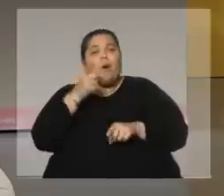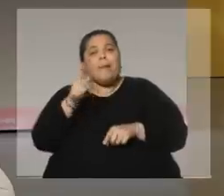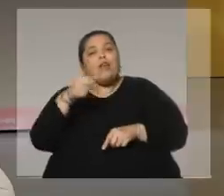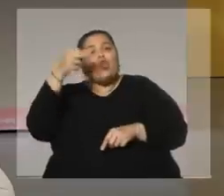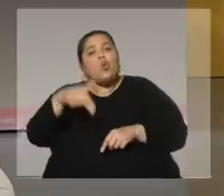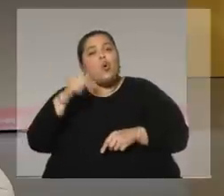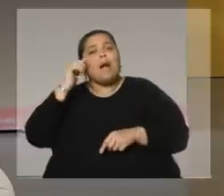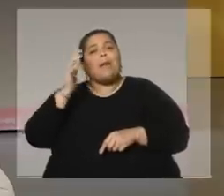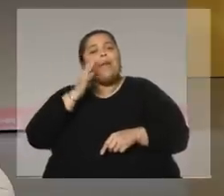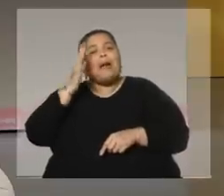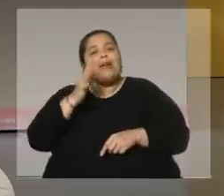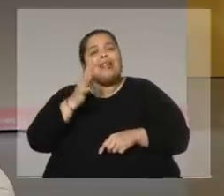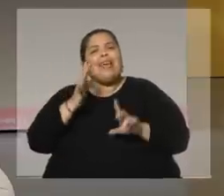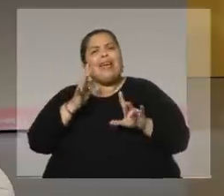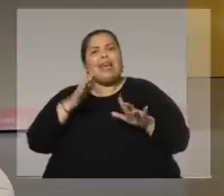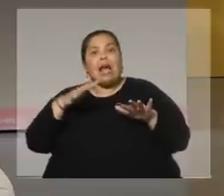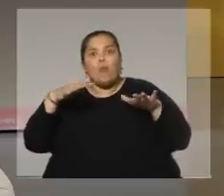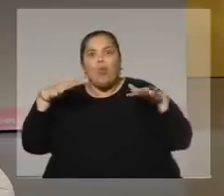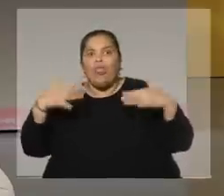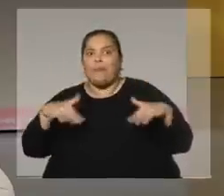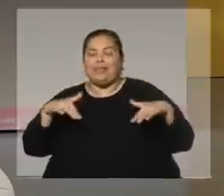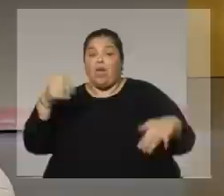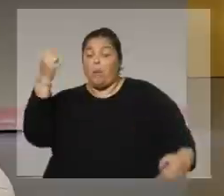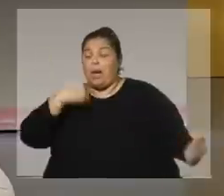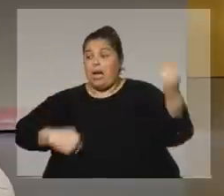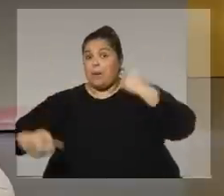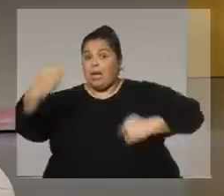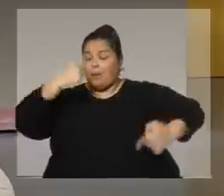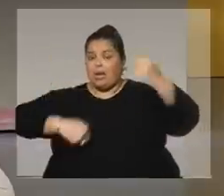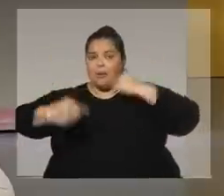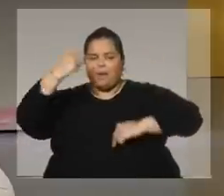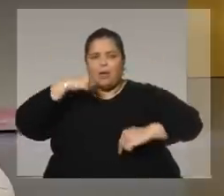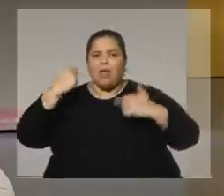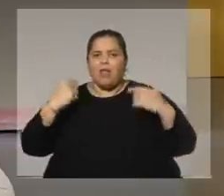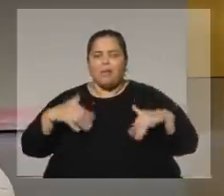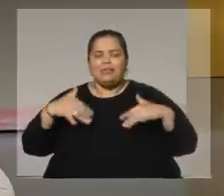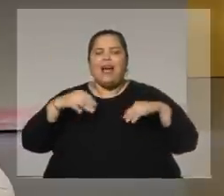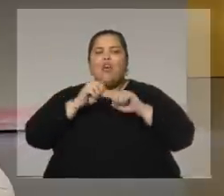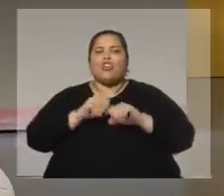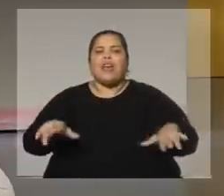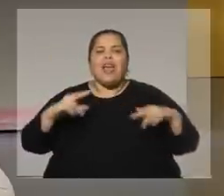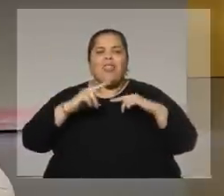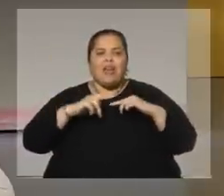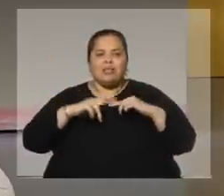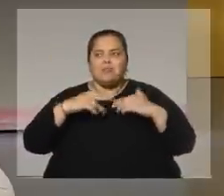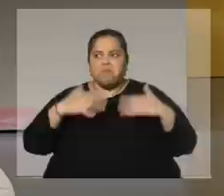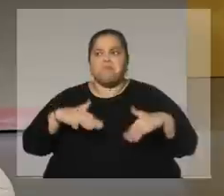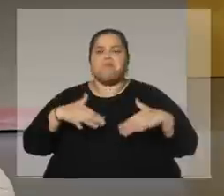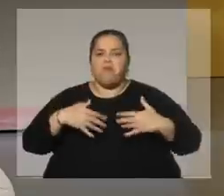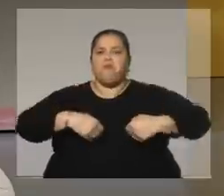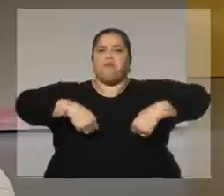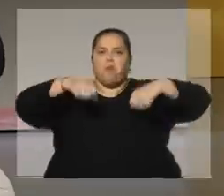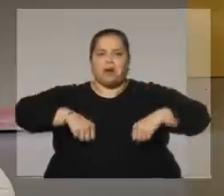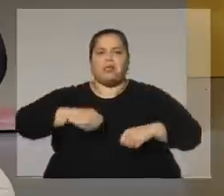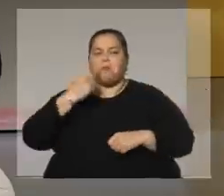que lo mío iba a ser con la virulencia con que se da hoy en las redes y donde pasan